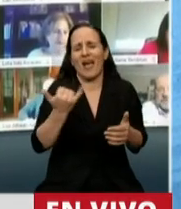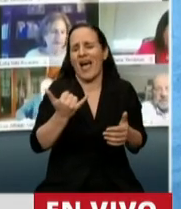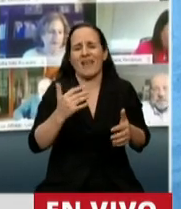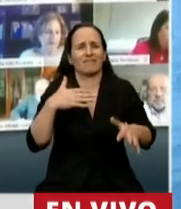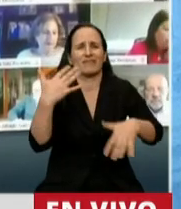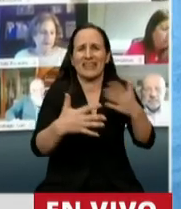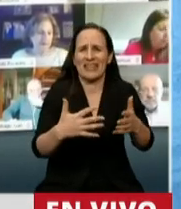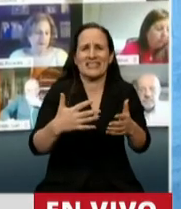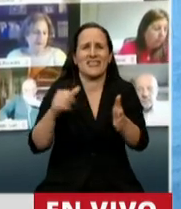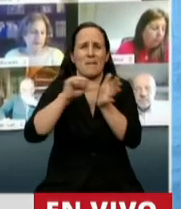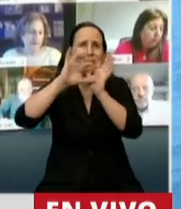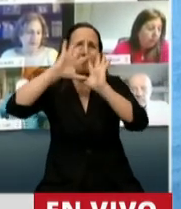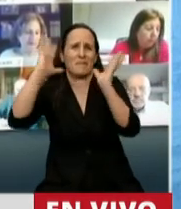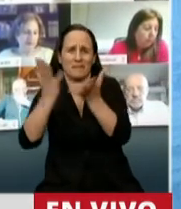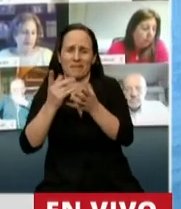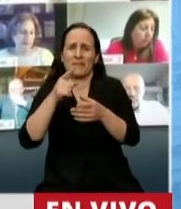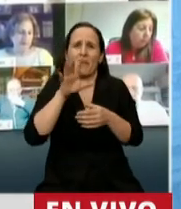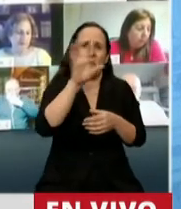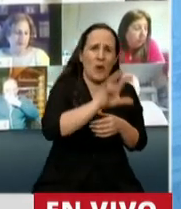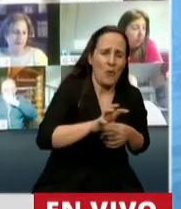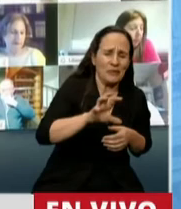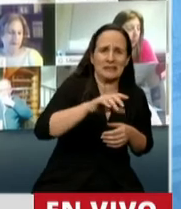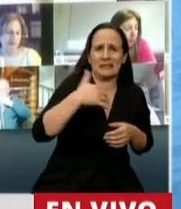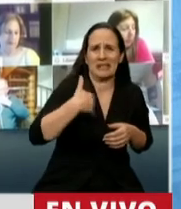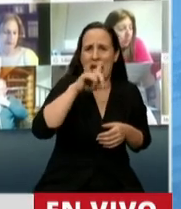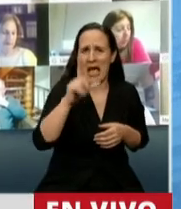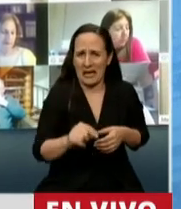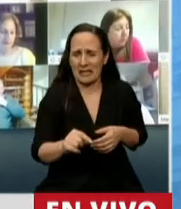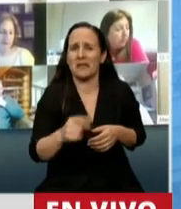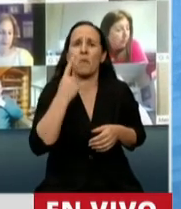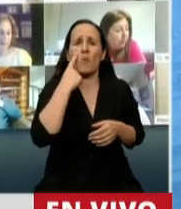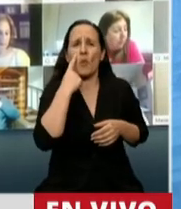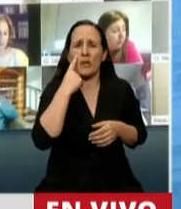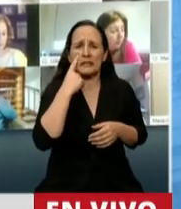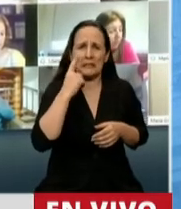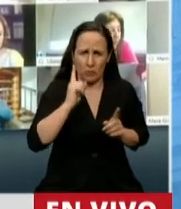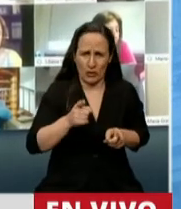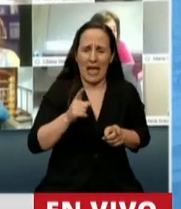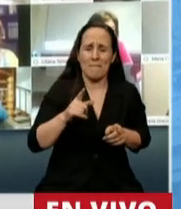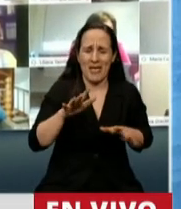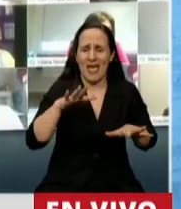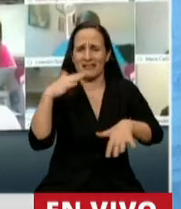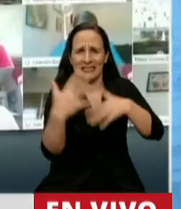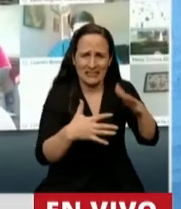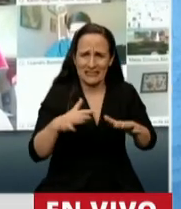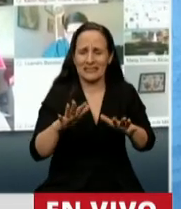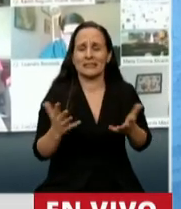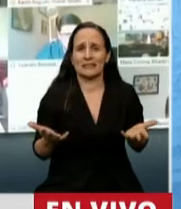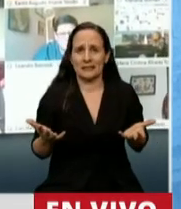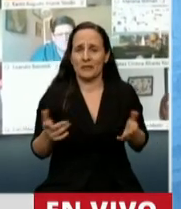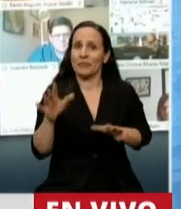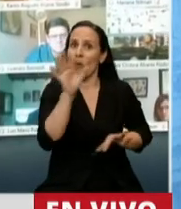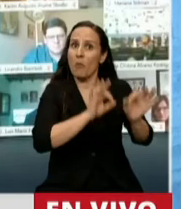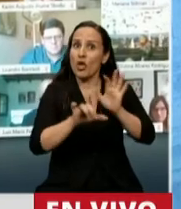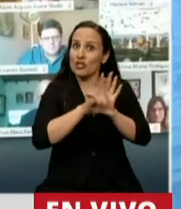internacionales, provinciales, nacionales, provinciales y también municipal. Este proyecto de ley debe